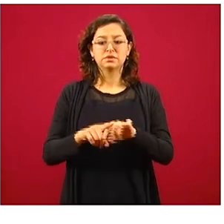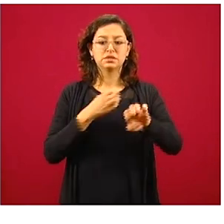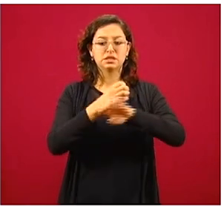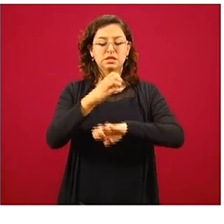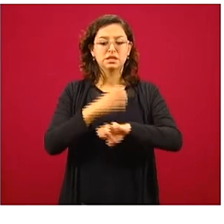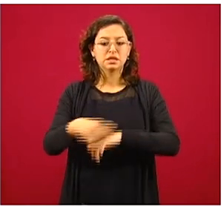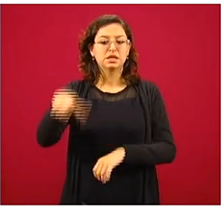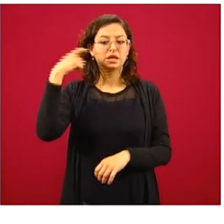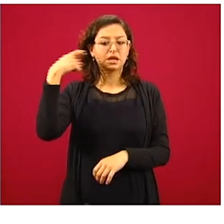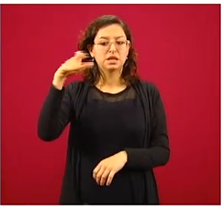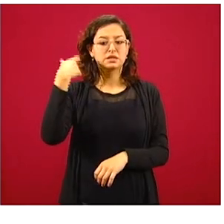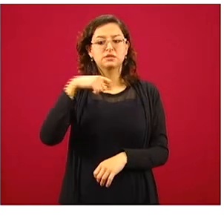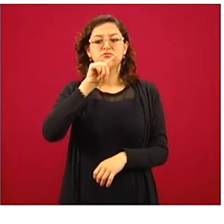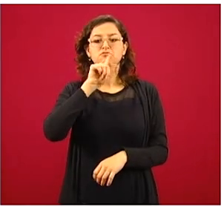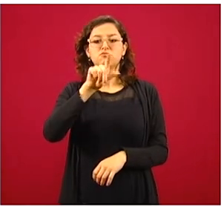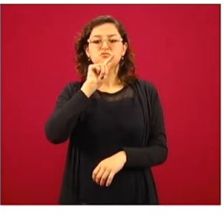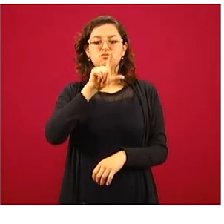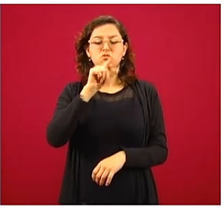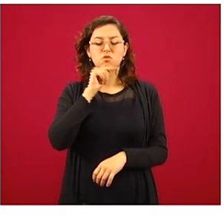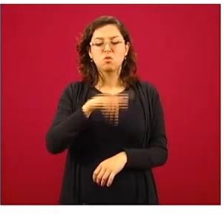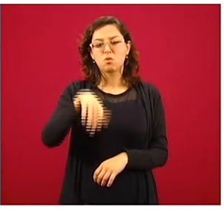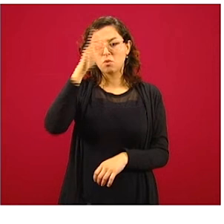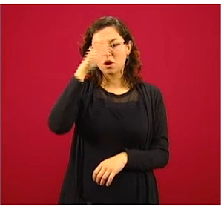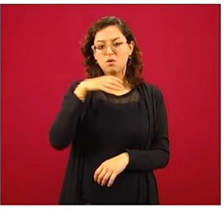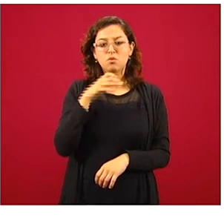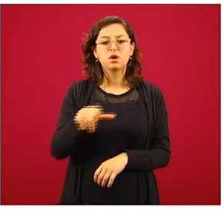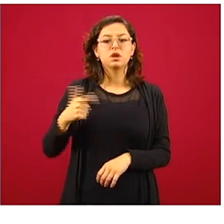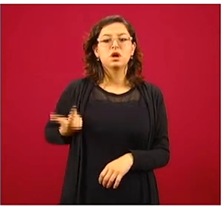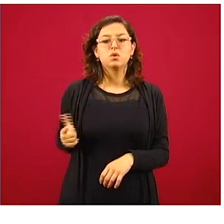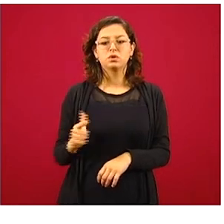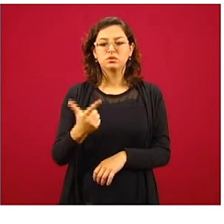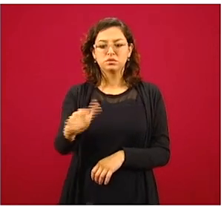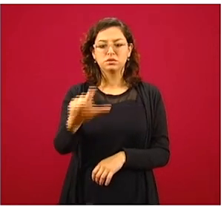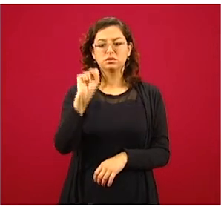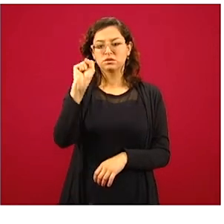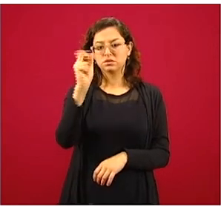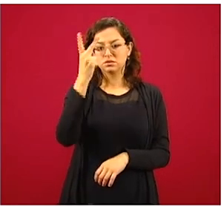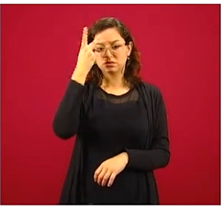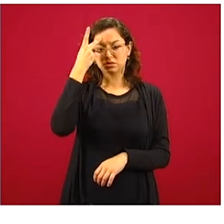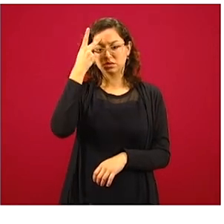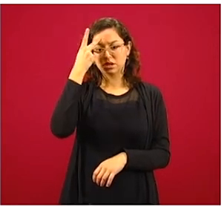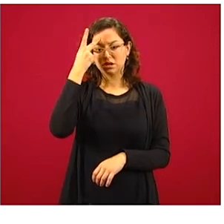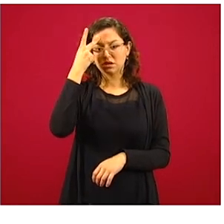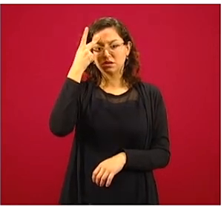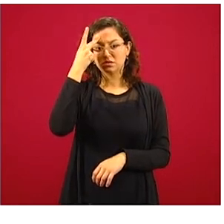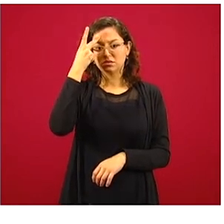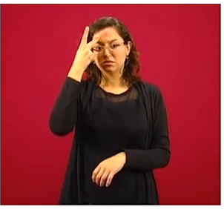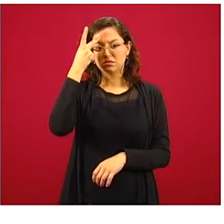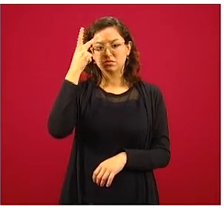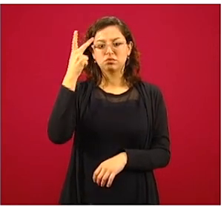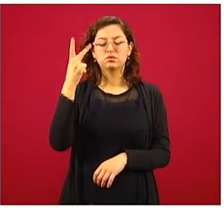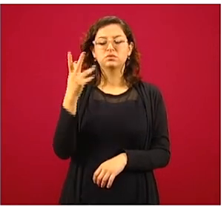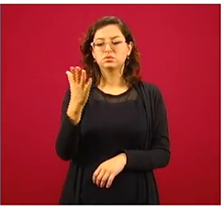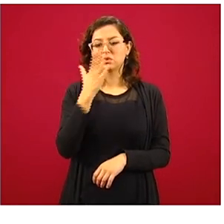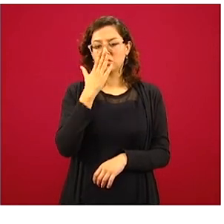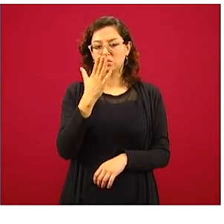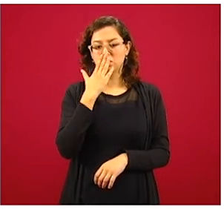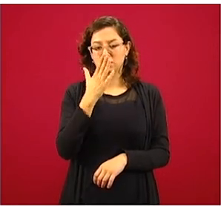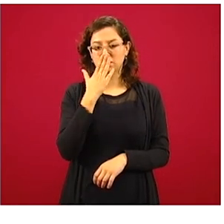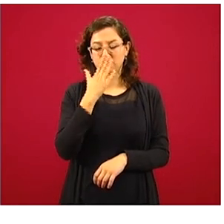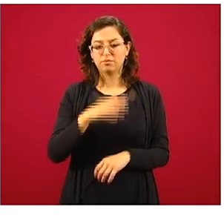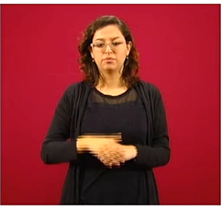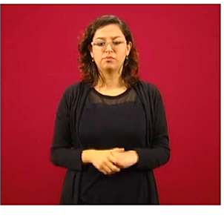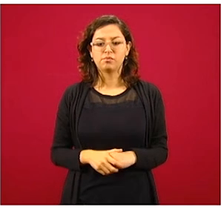Querétaro, Jalisco, Coahuila, Guanajuato, San Luis Potosí y Sonora. Aquí